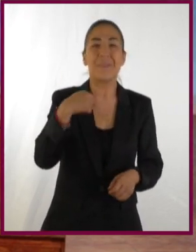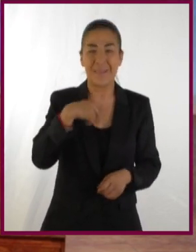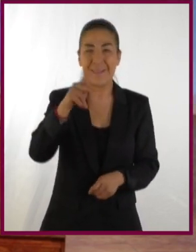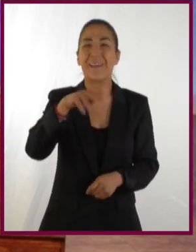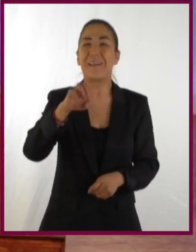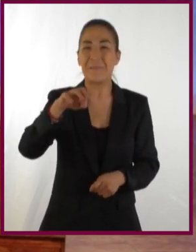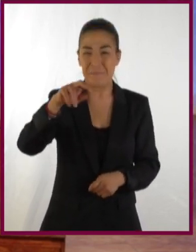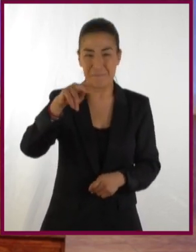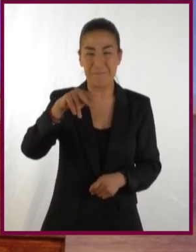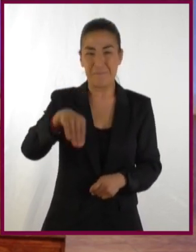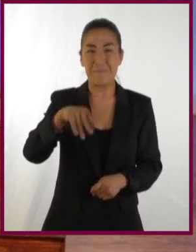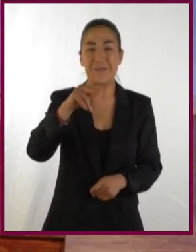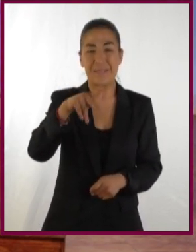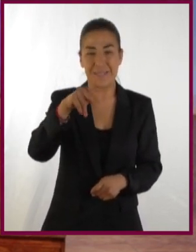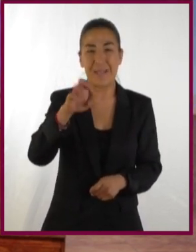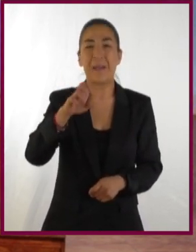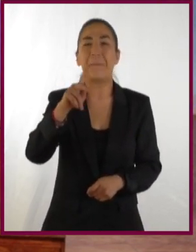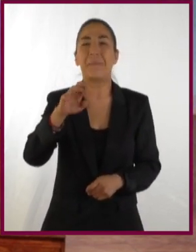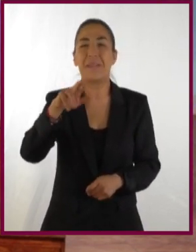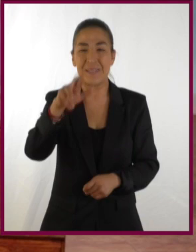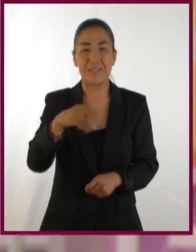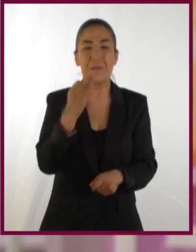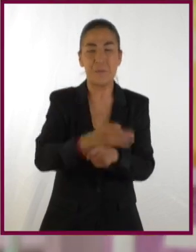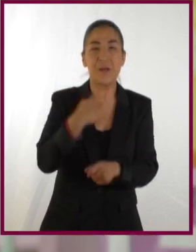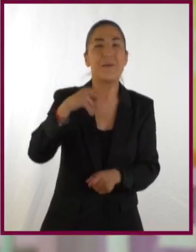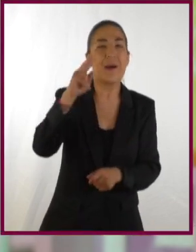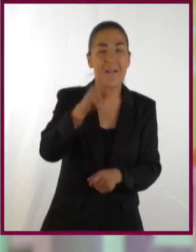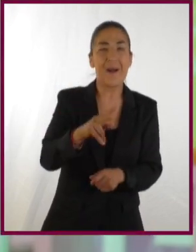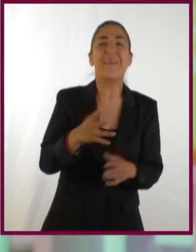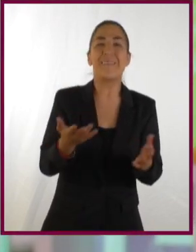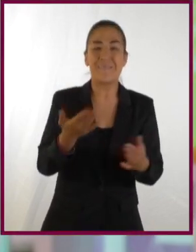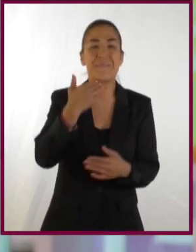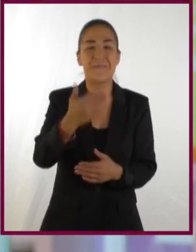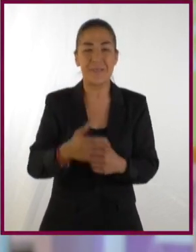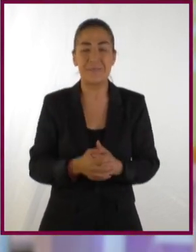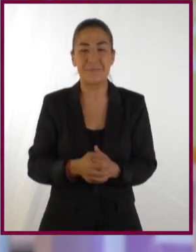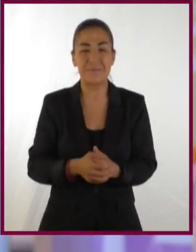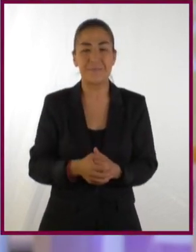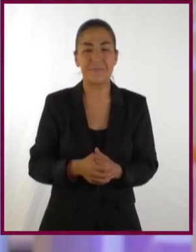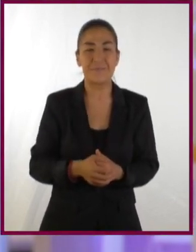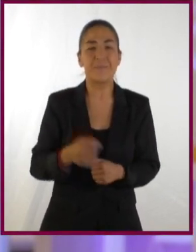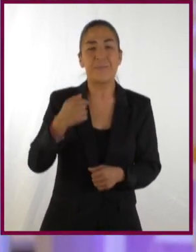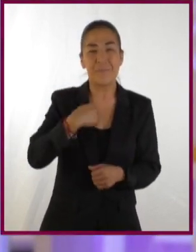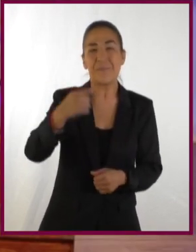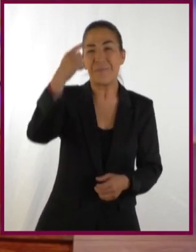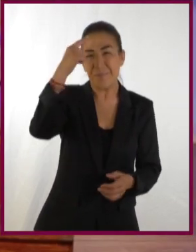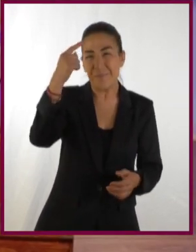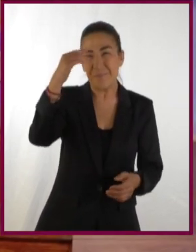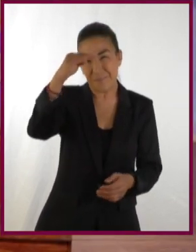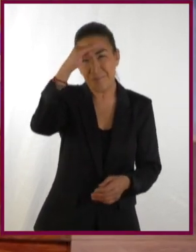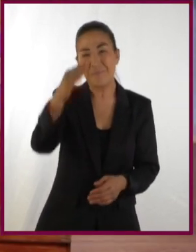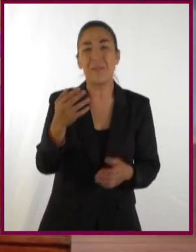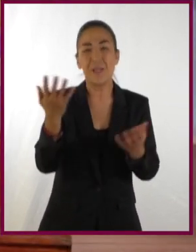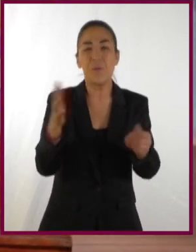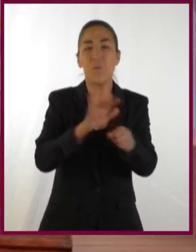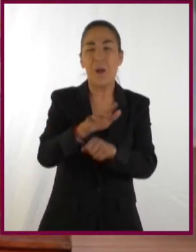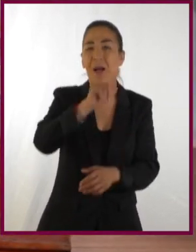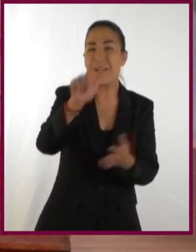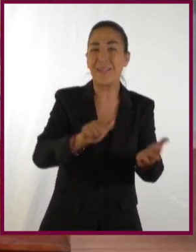¿Sabes qué? Yo creo que también soy Tim Kepler. ¿Sabes, Dismara? Con este programa me quedó claro algo, ¿eh? ¿Qué?